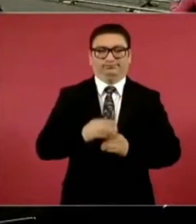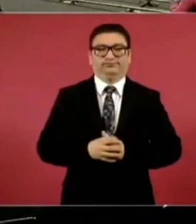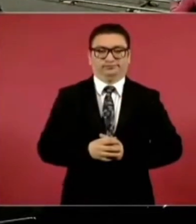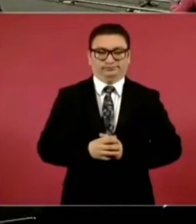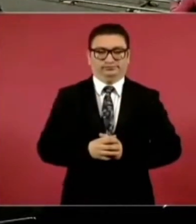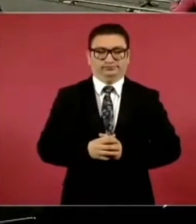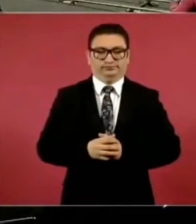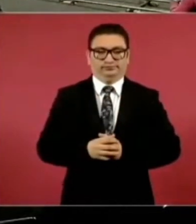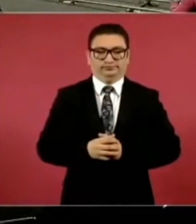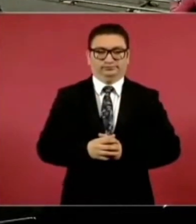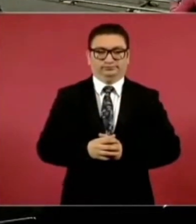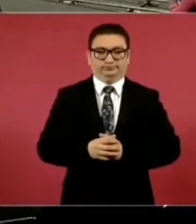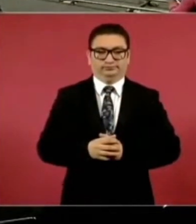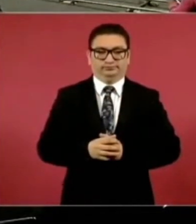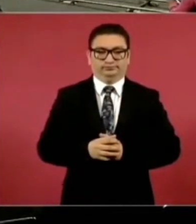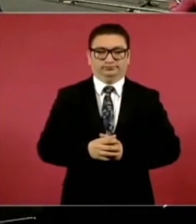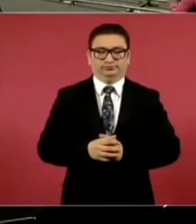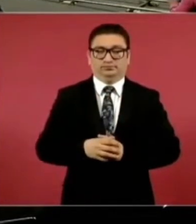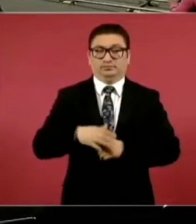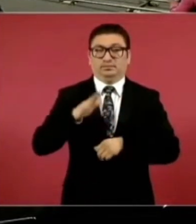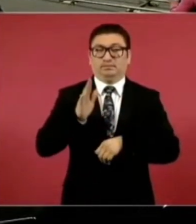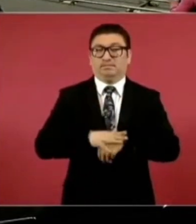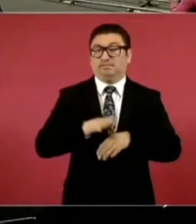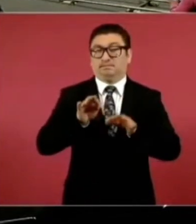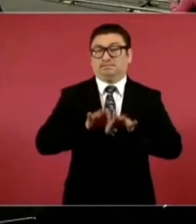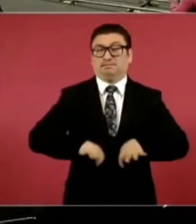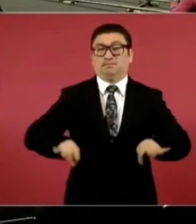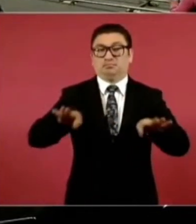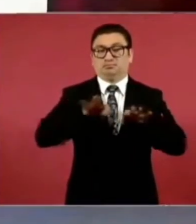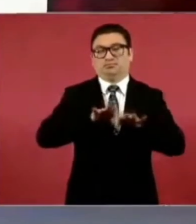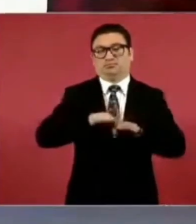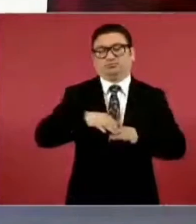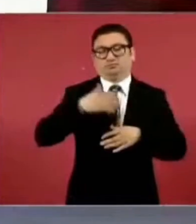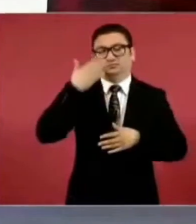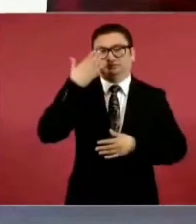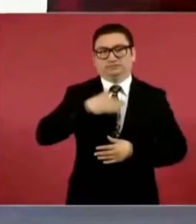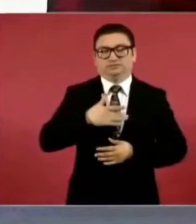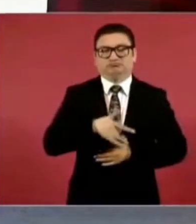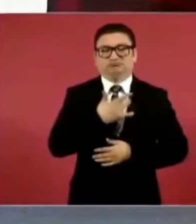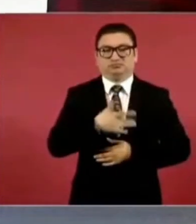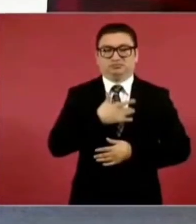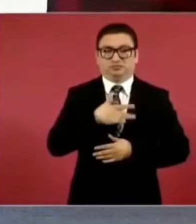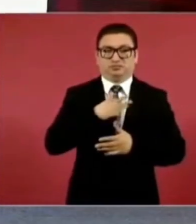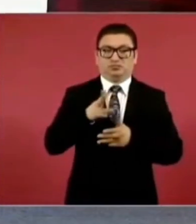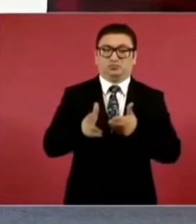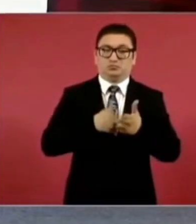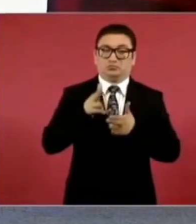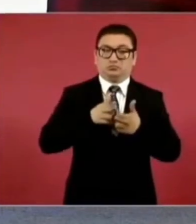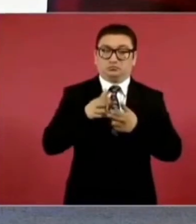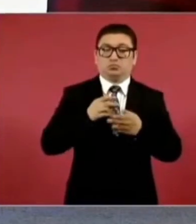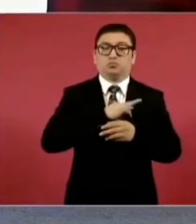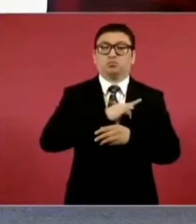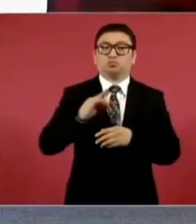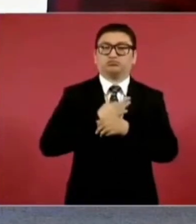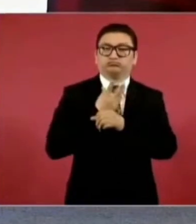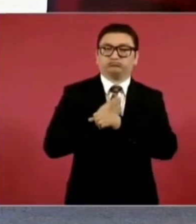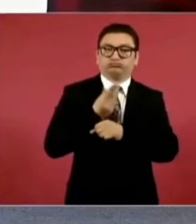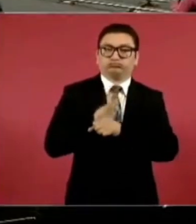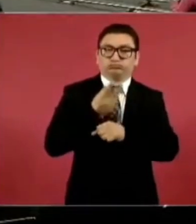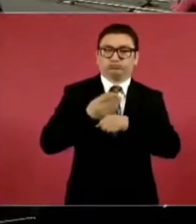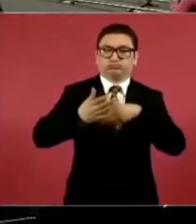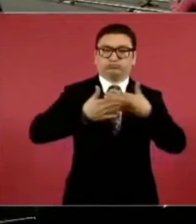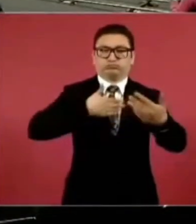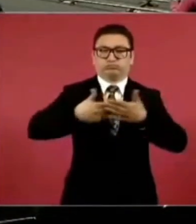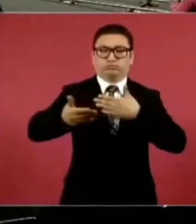sobre todo considerando que este puede modernizarse para